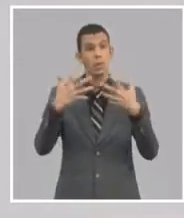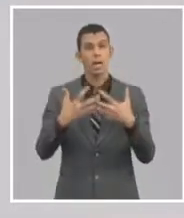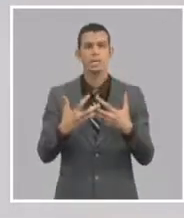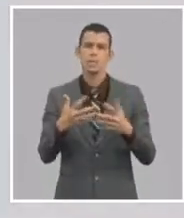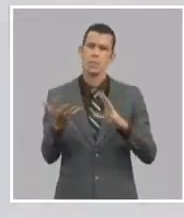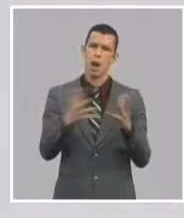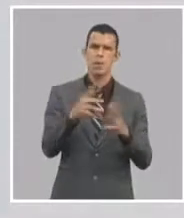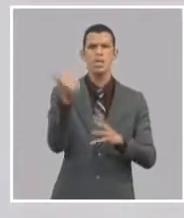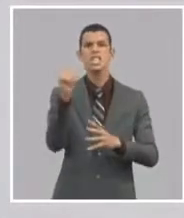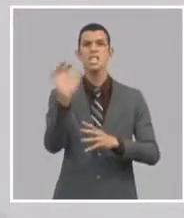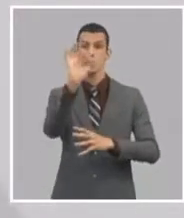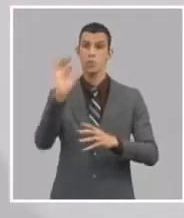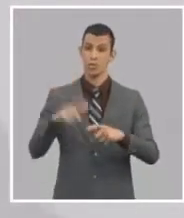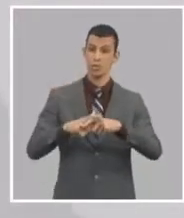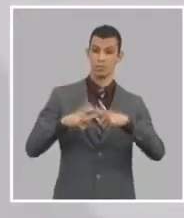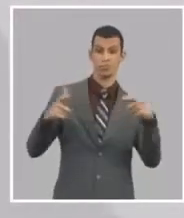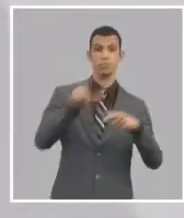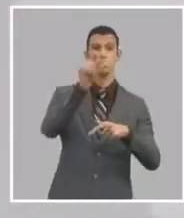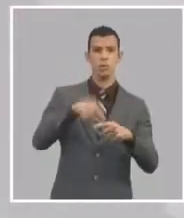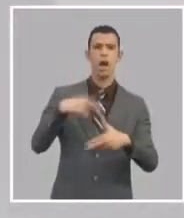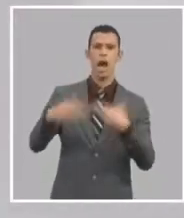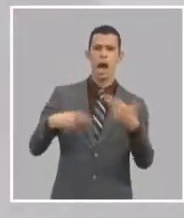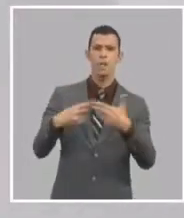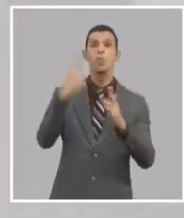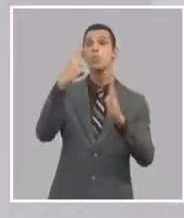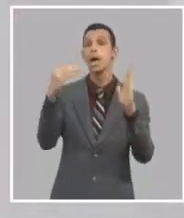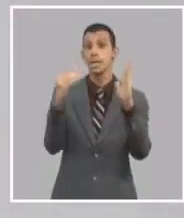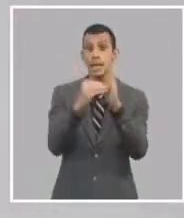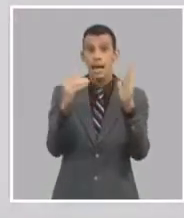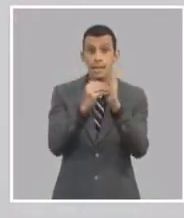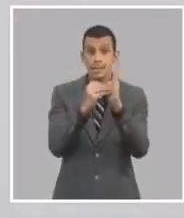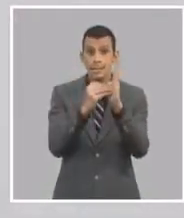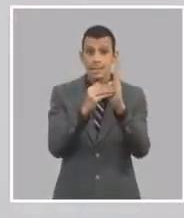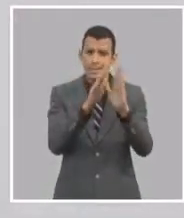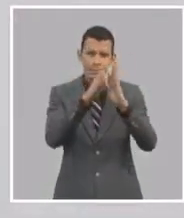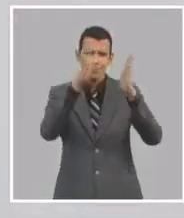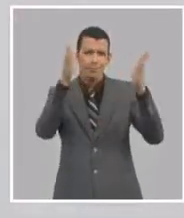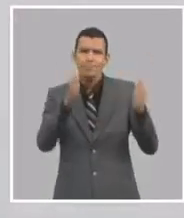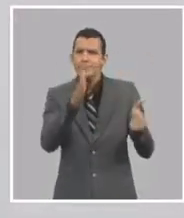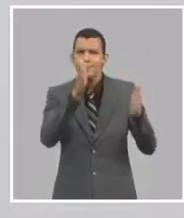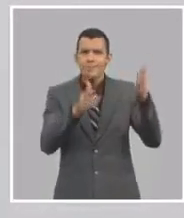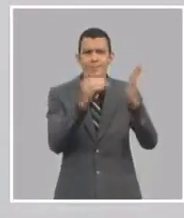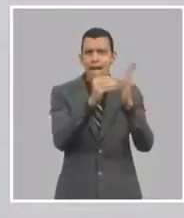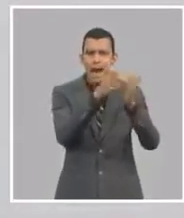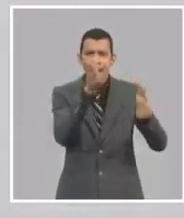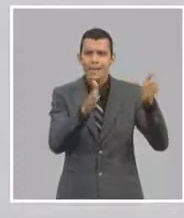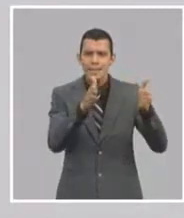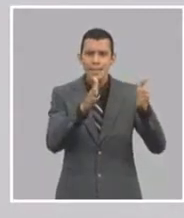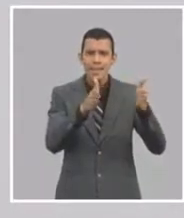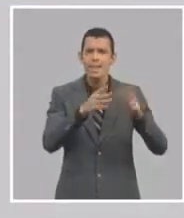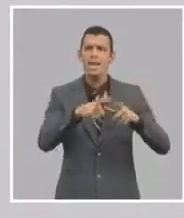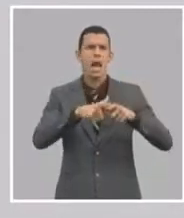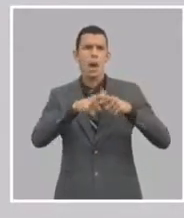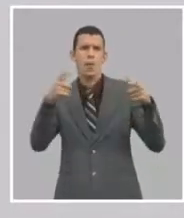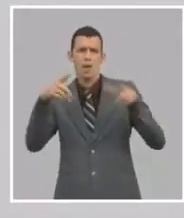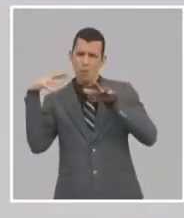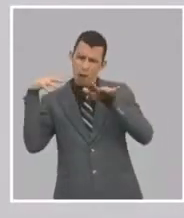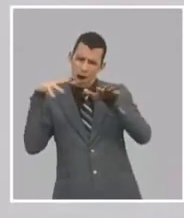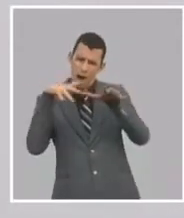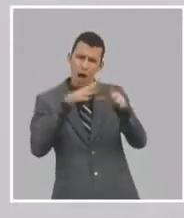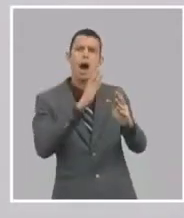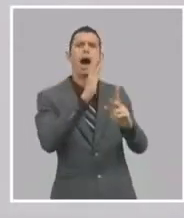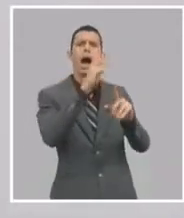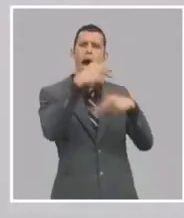de los que podían haber votado. En una elección, en una... Yo recuerdo aquello. Esto yo creo que es importante. Hoy, esta elección